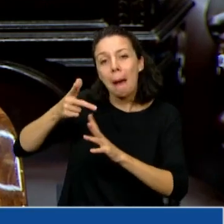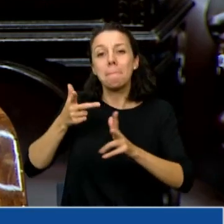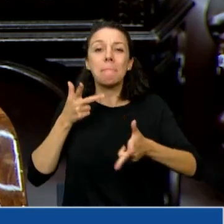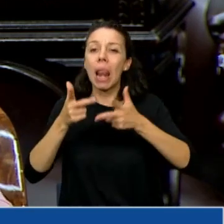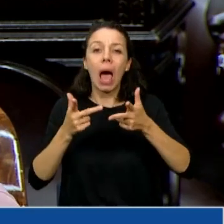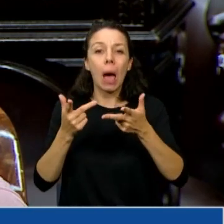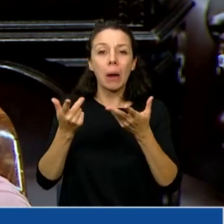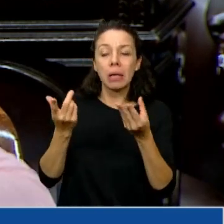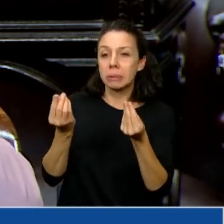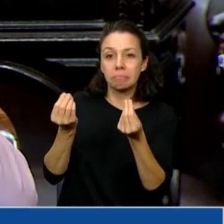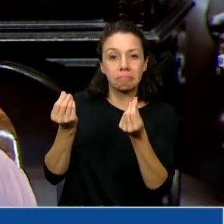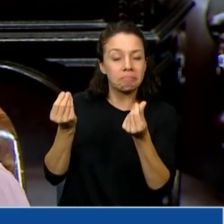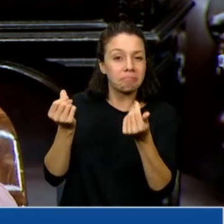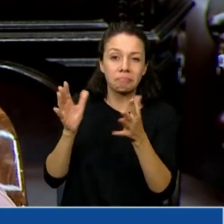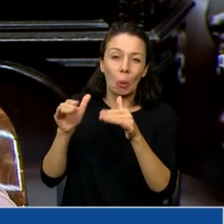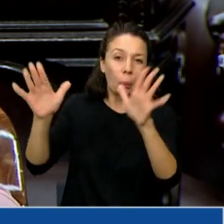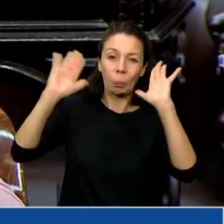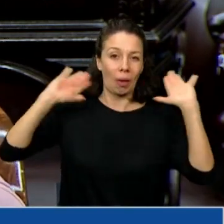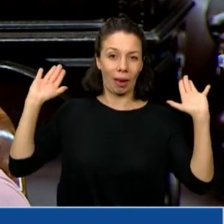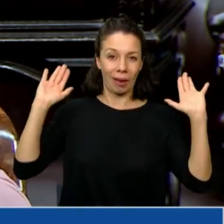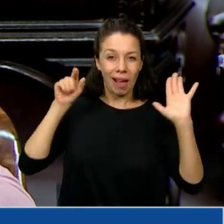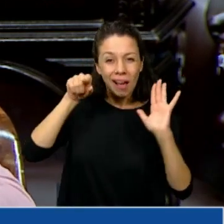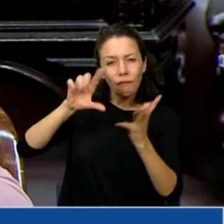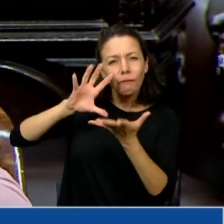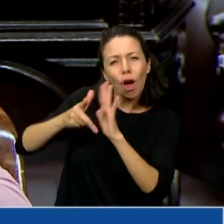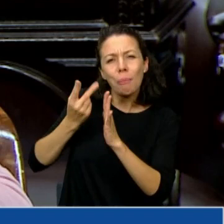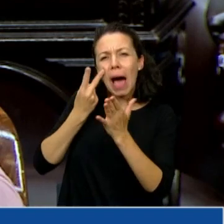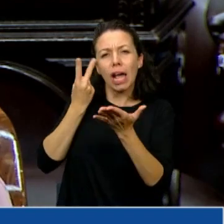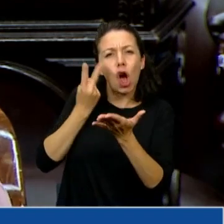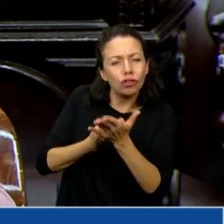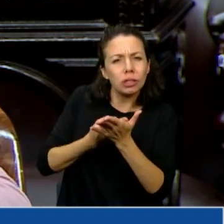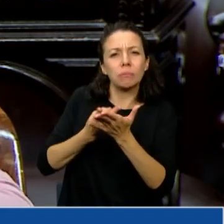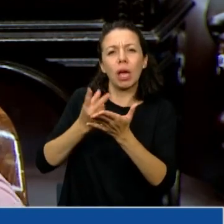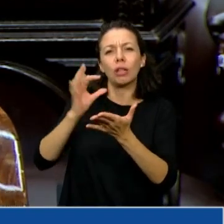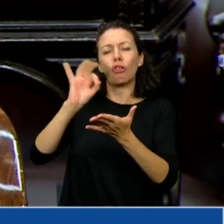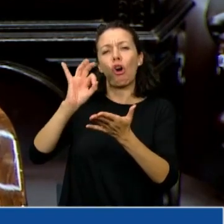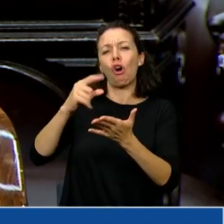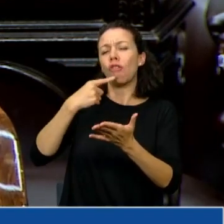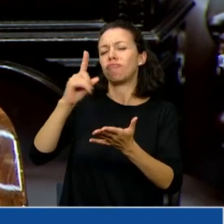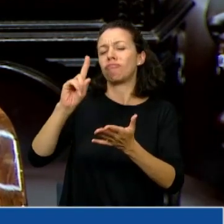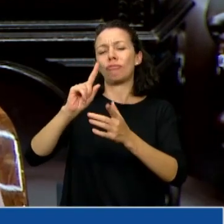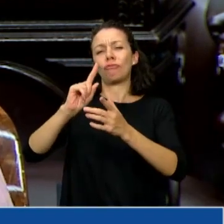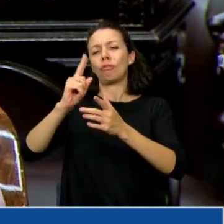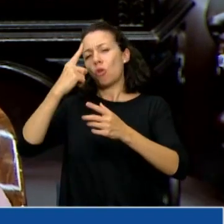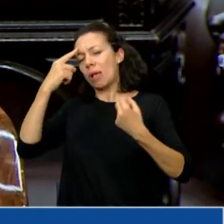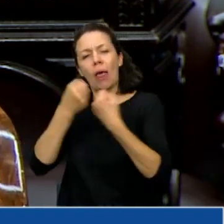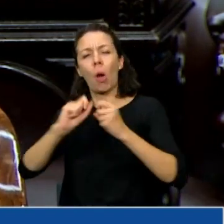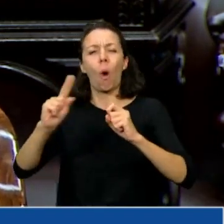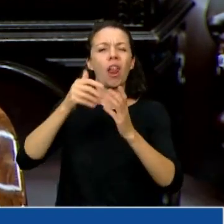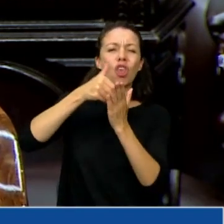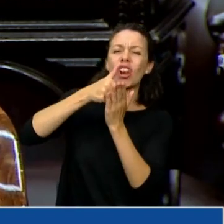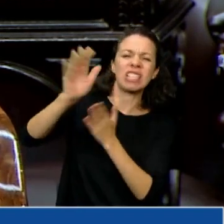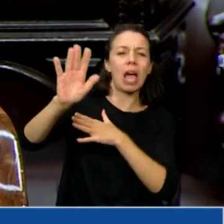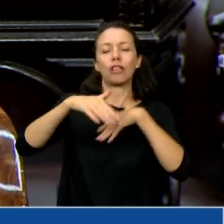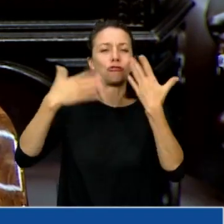valen, ese reconocimiento o esa reprobación o no sean los términos que se hicieron,